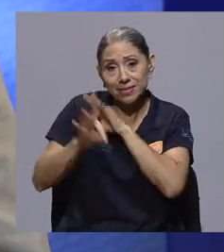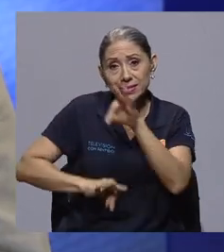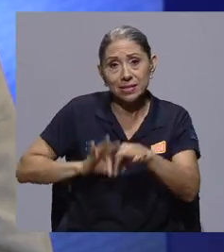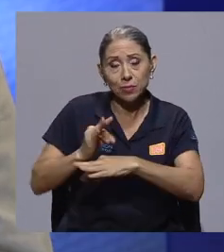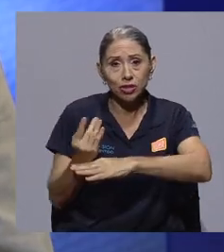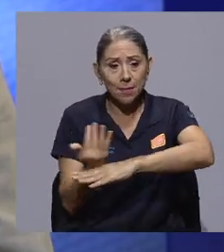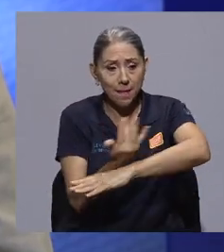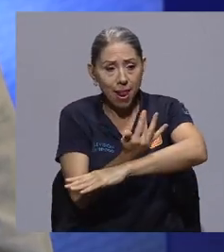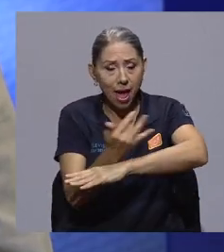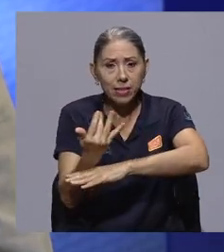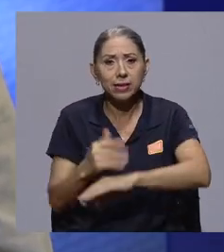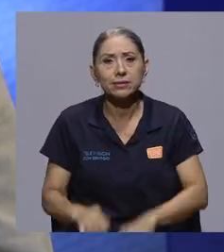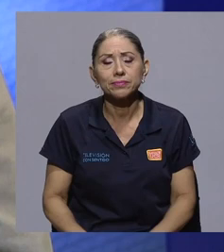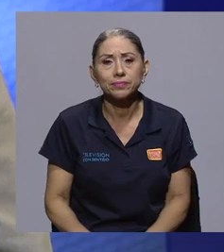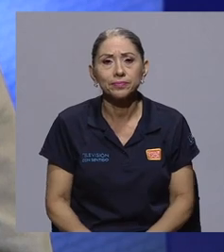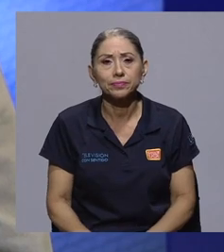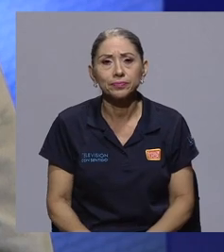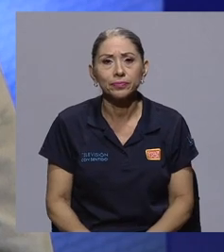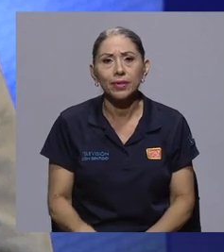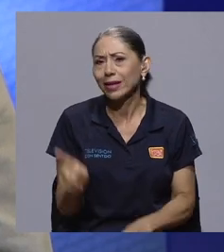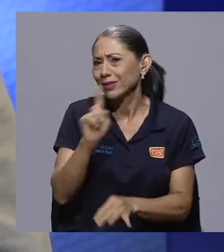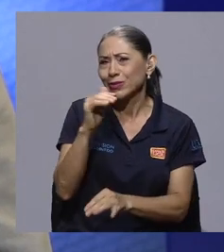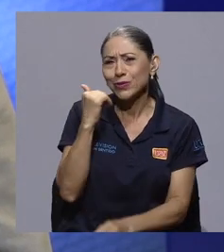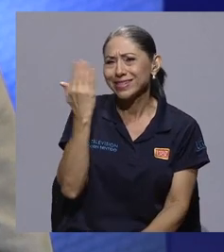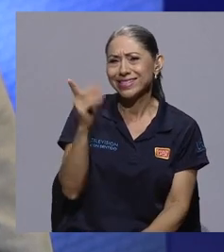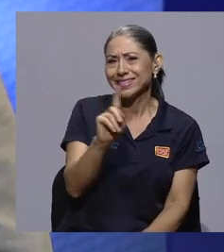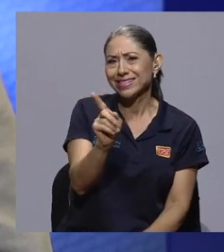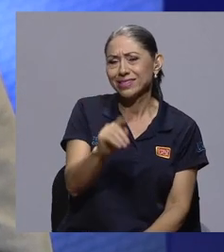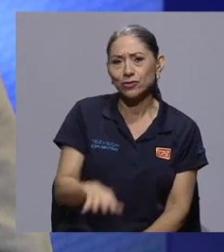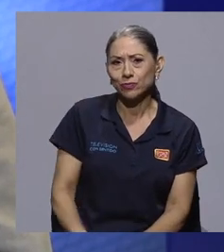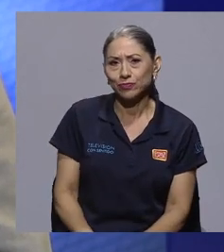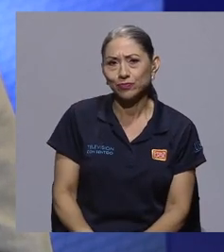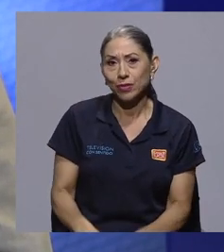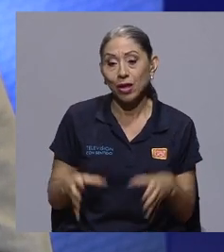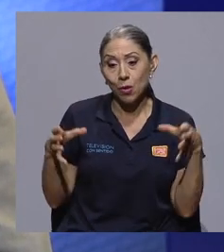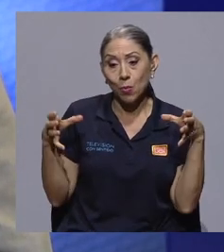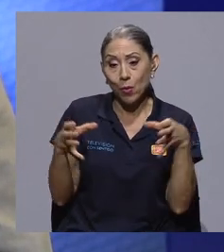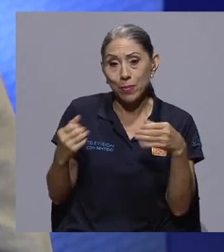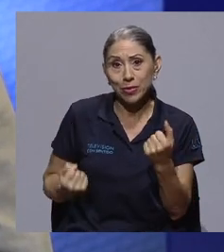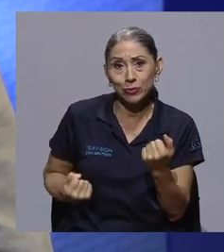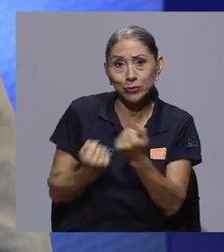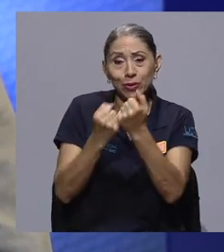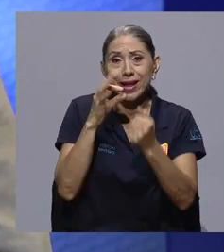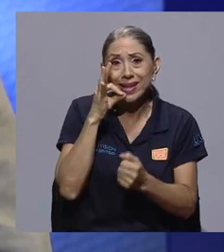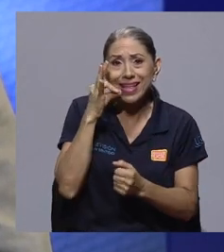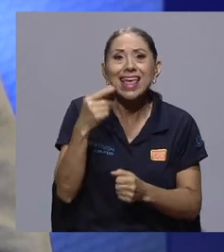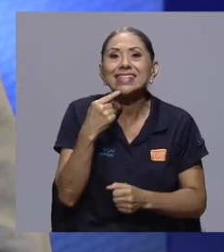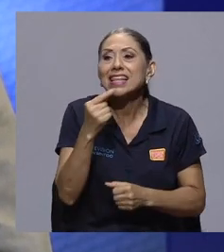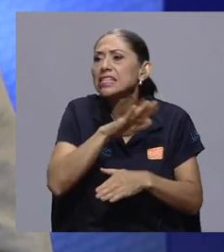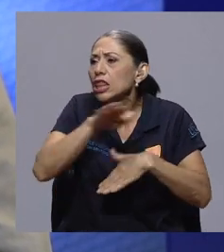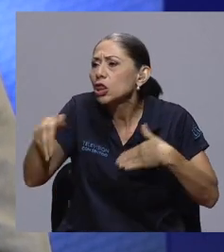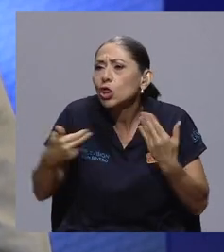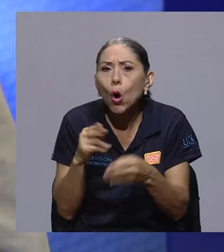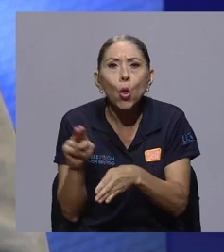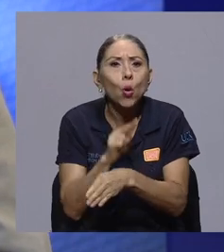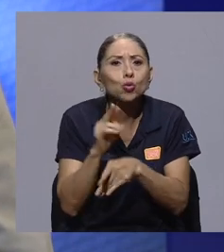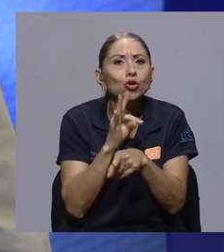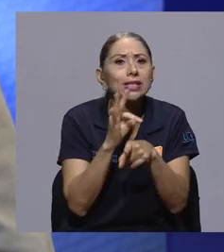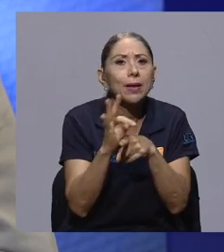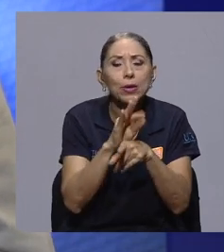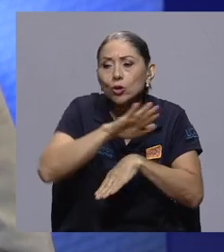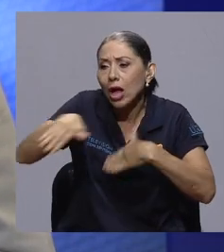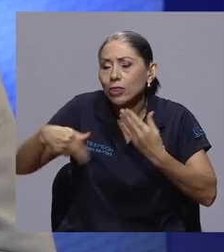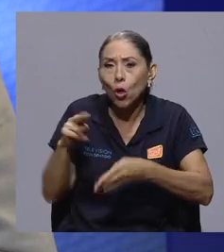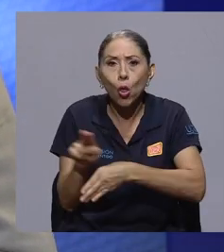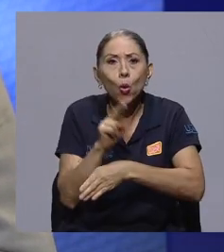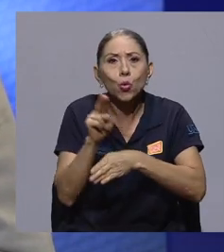Ok. No es sencillo, ¿no? De hecho, dentro del movimiento escanábico se dice que todo uso es terapéutico, todo uso es medicinal. La línea es